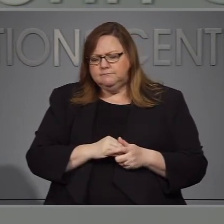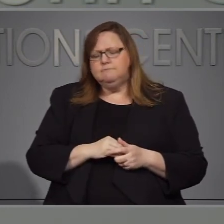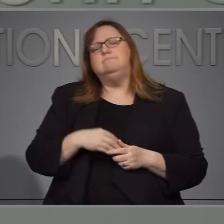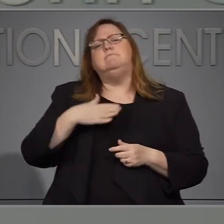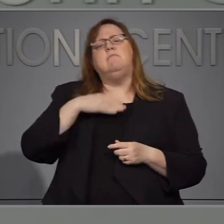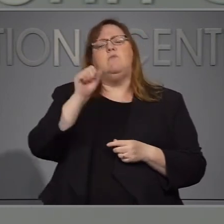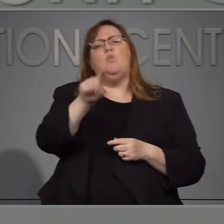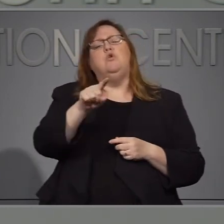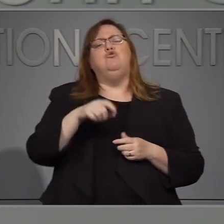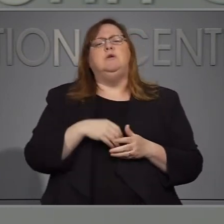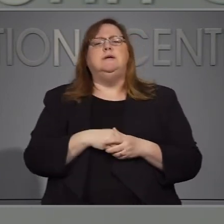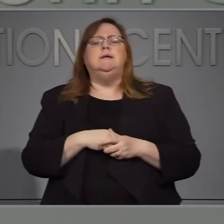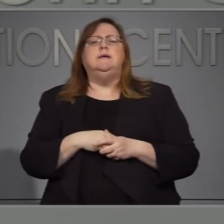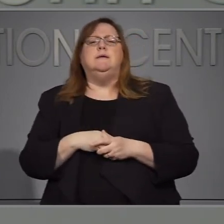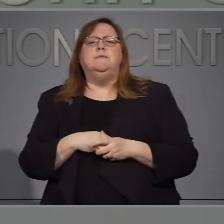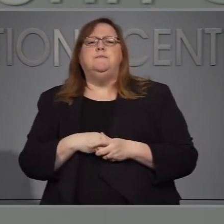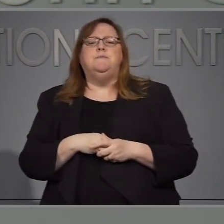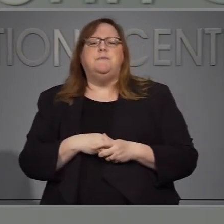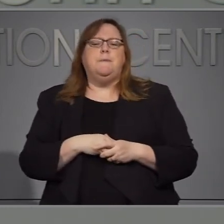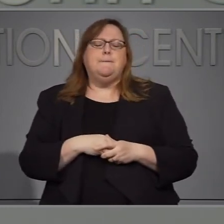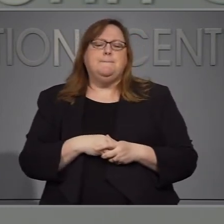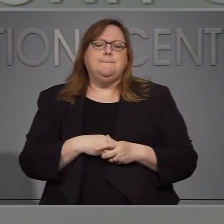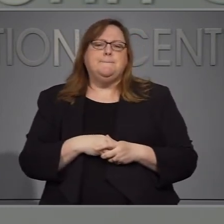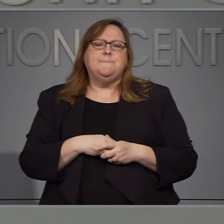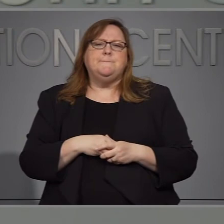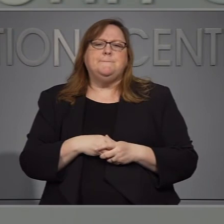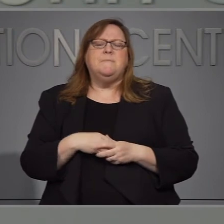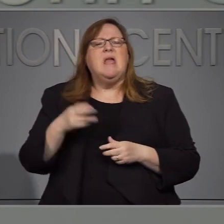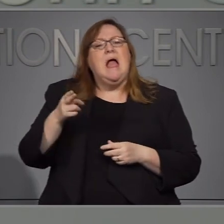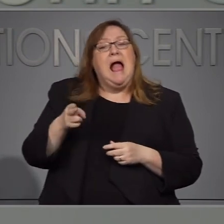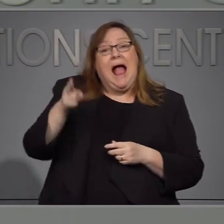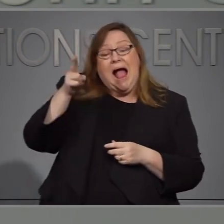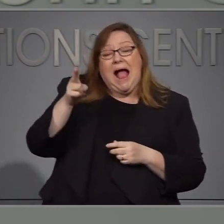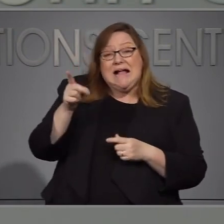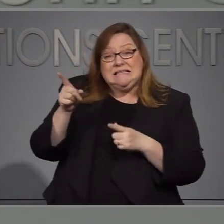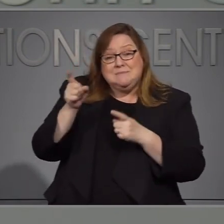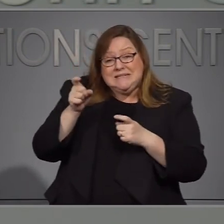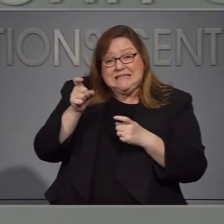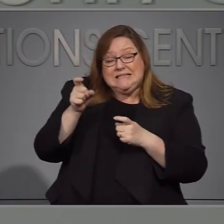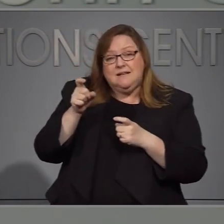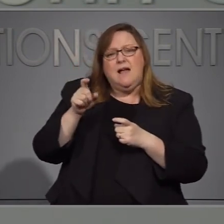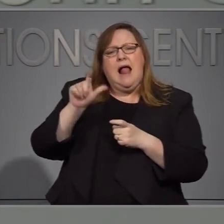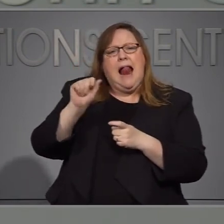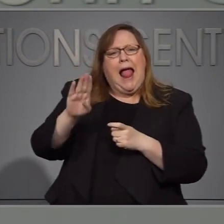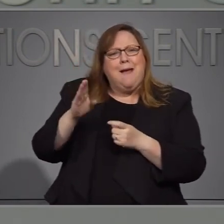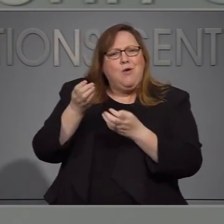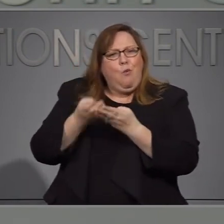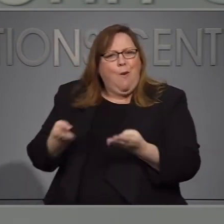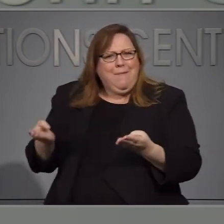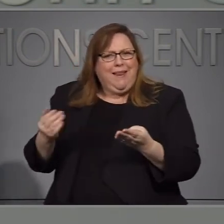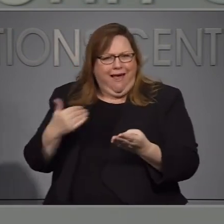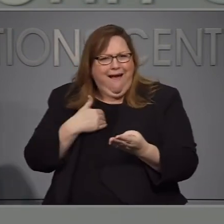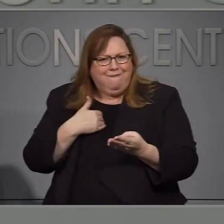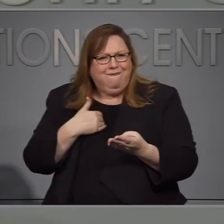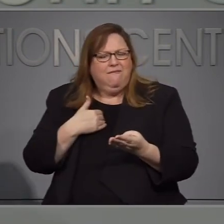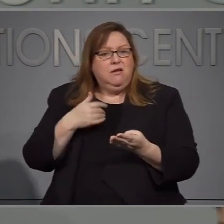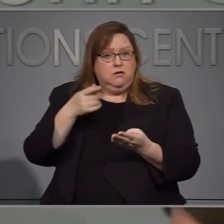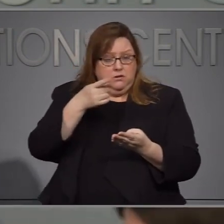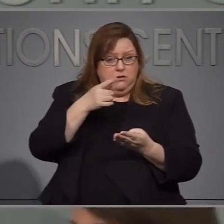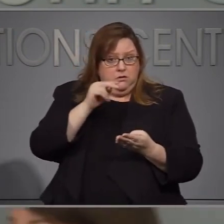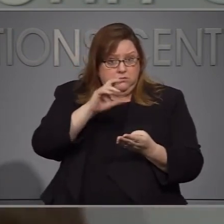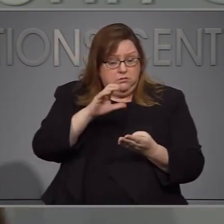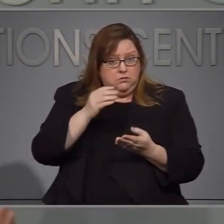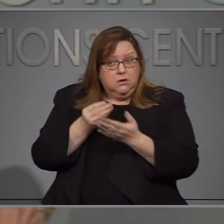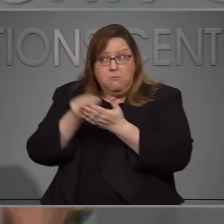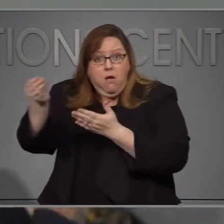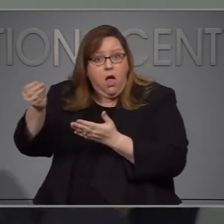Qué tipo de inversiones está haciendo. el gobernador para en hacer diagnósticos